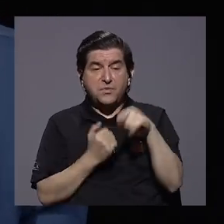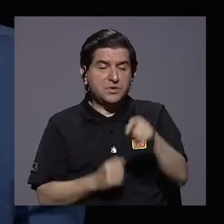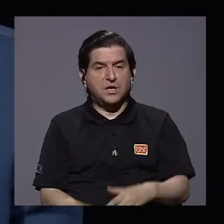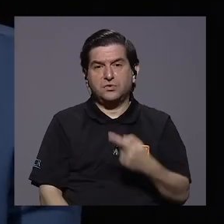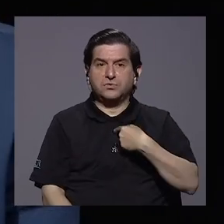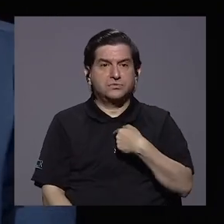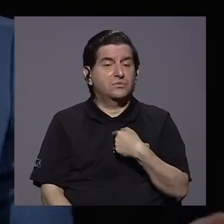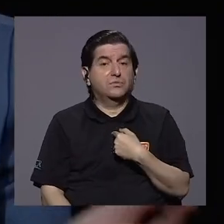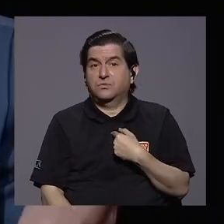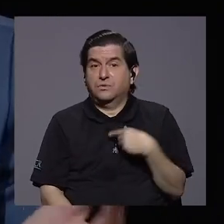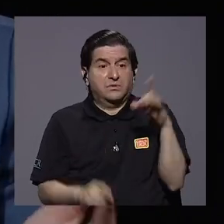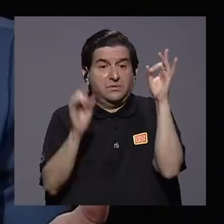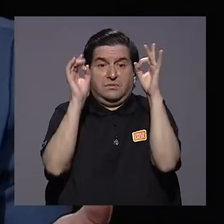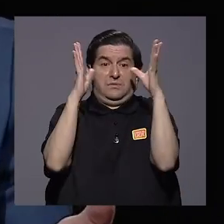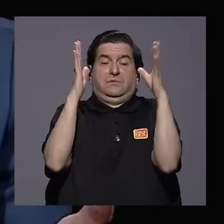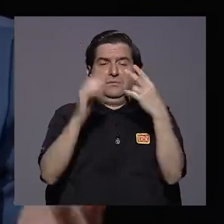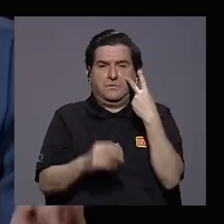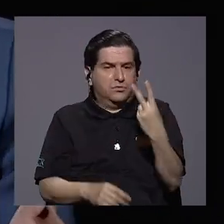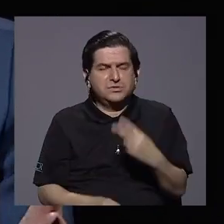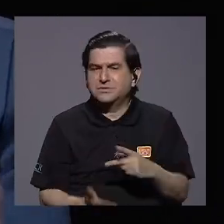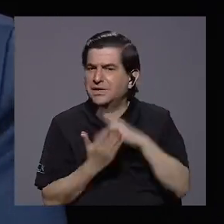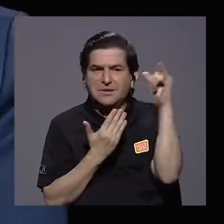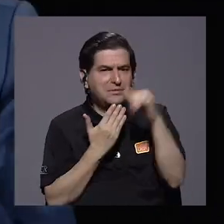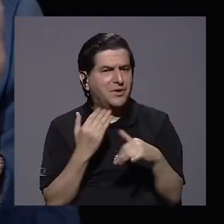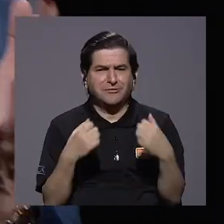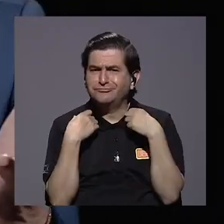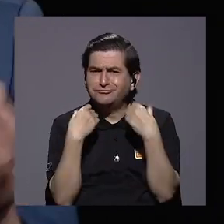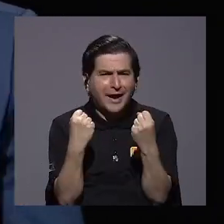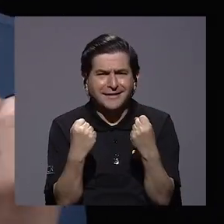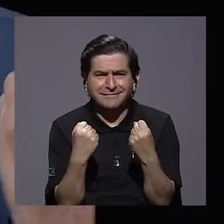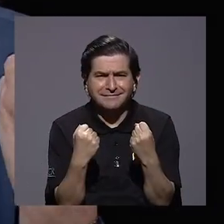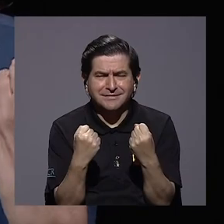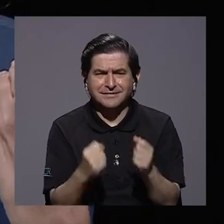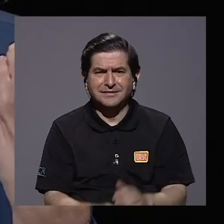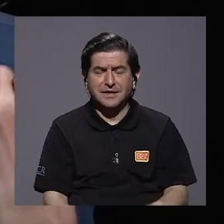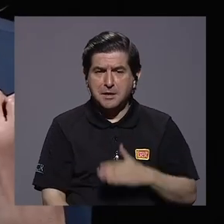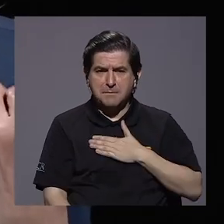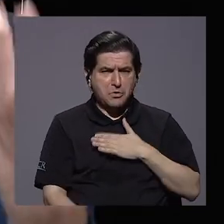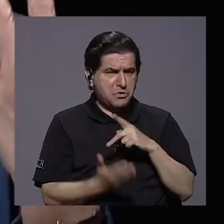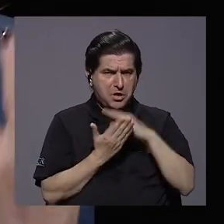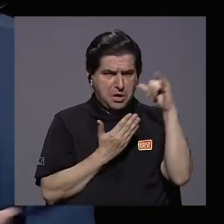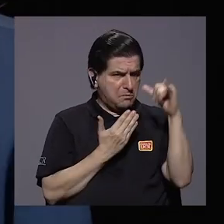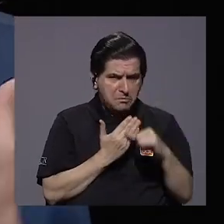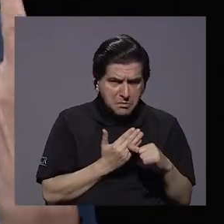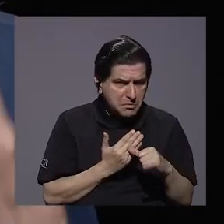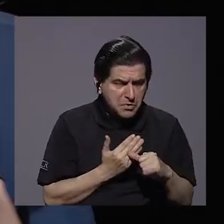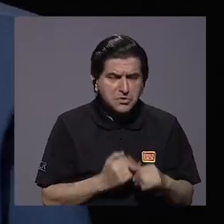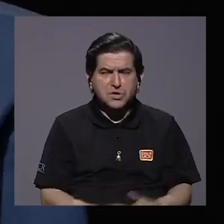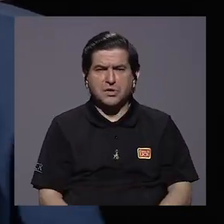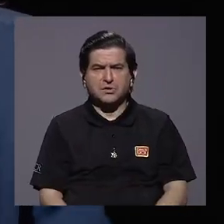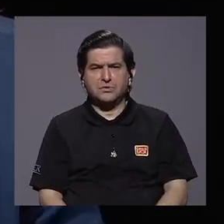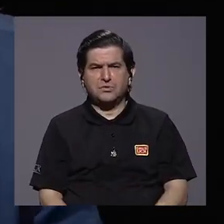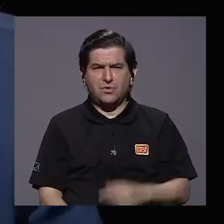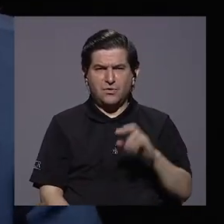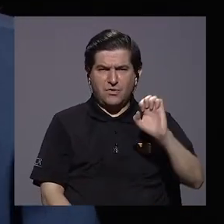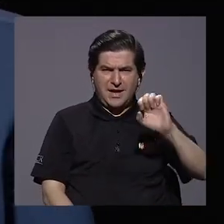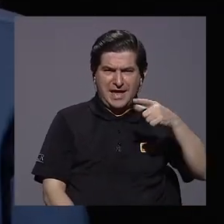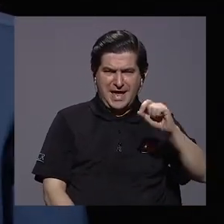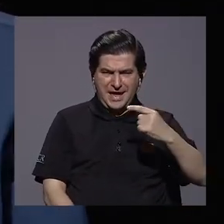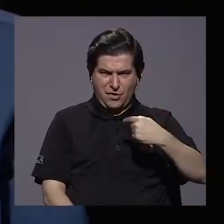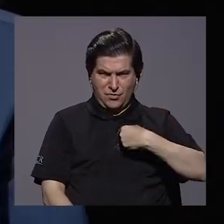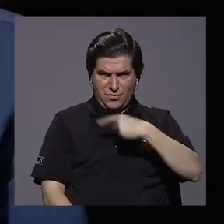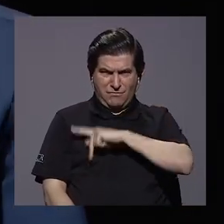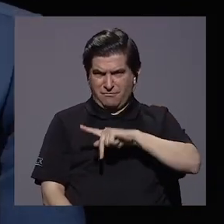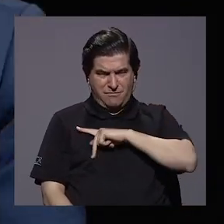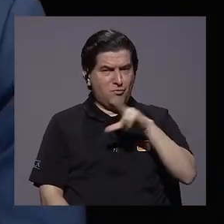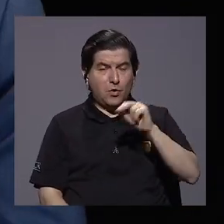sentarse a llorar, porque usted no ve ningún proyecto fuerte, no es porque sea mi proyecto ni porque yo tenga, ni que sea ego. Pero, por